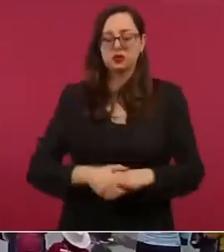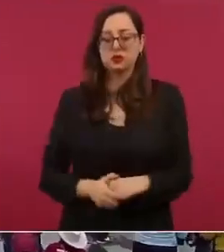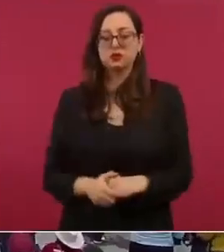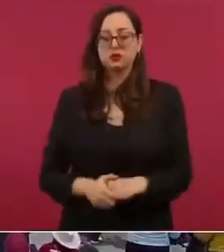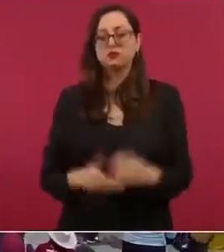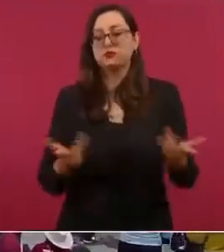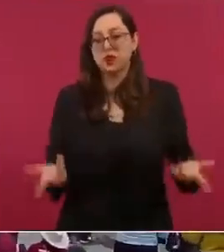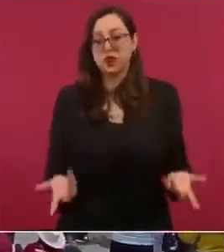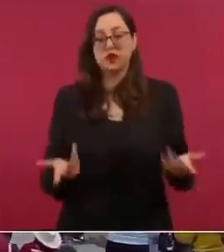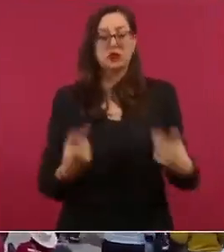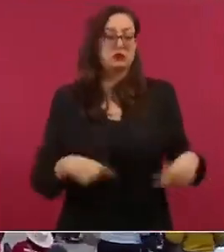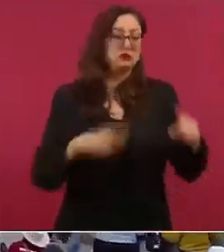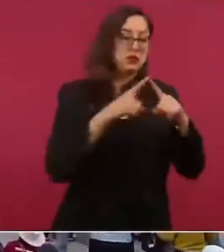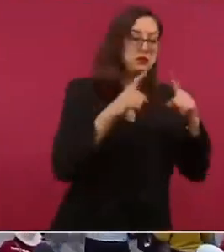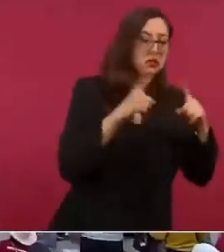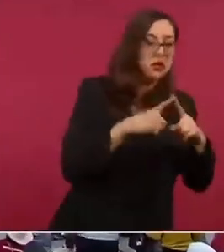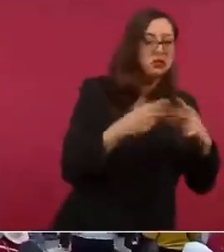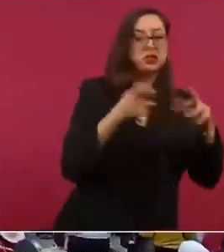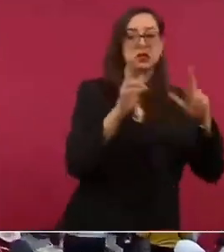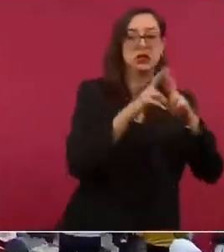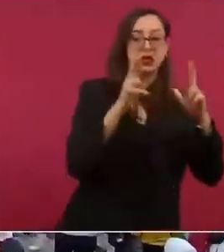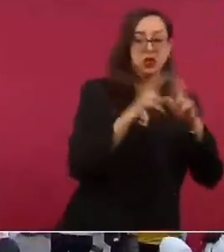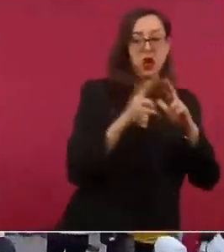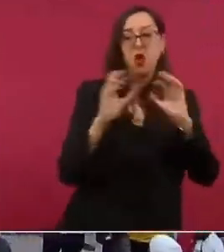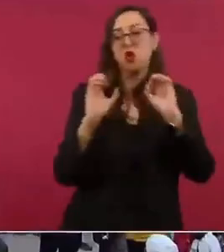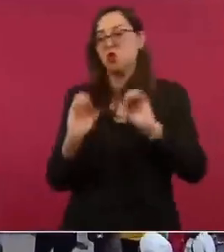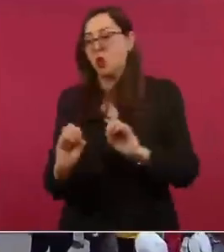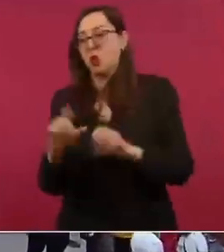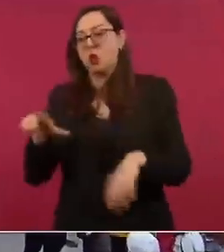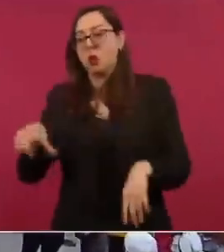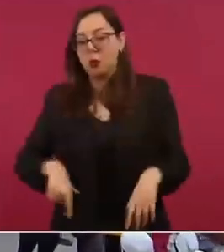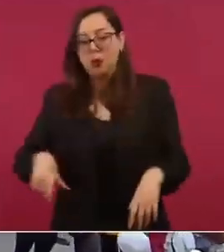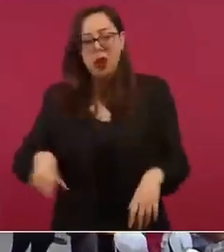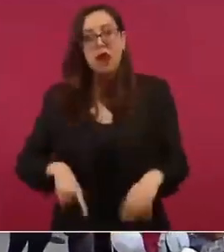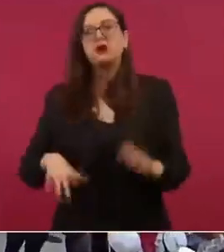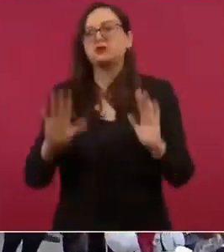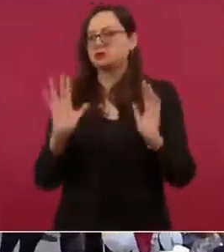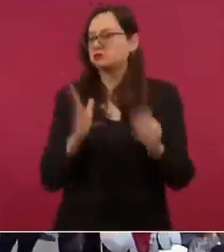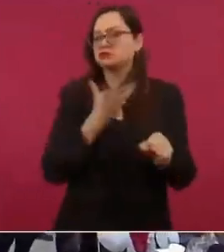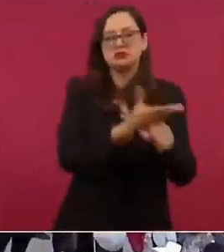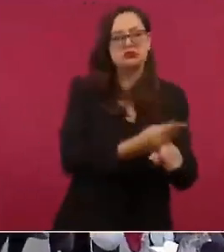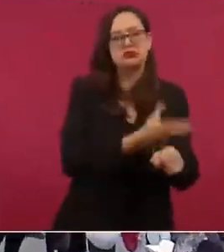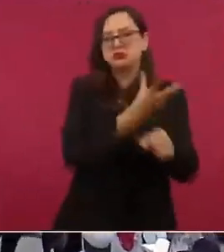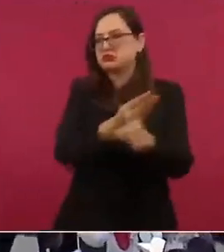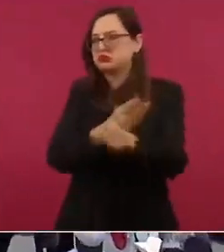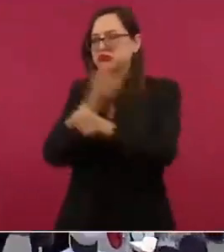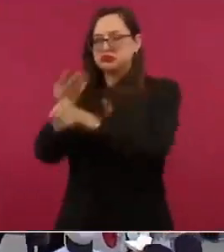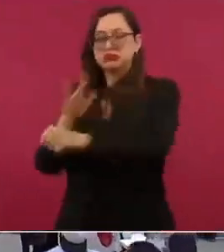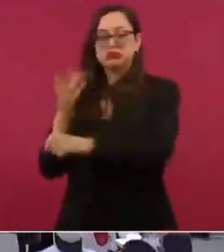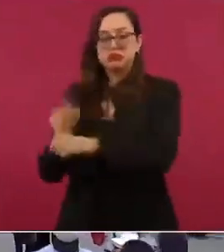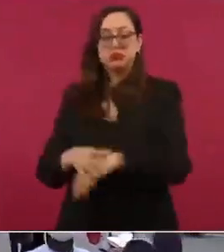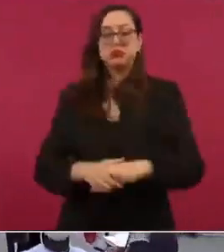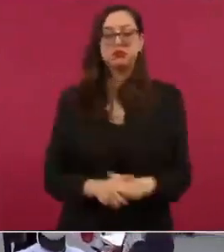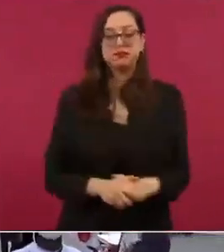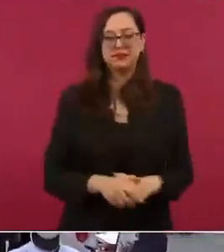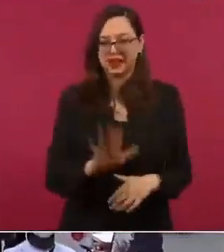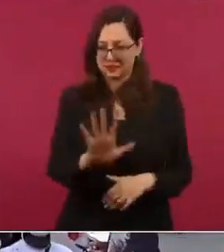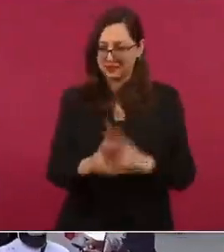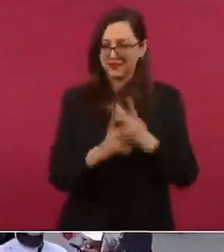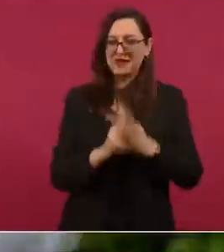cívicos como religiosos desde que llegamos al gobierno ya estoy terminando